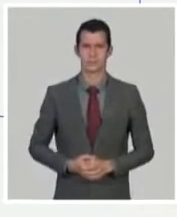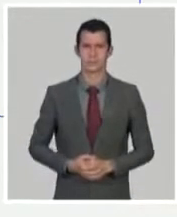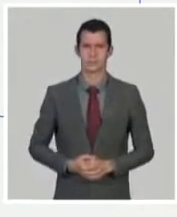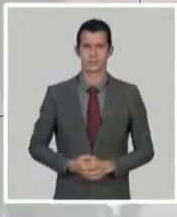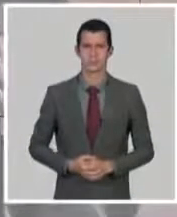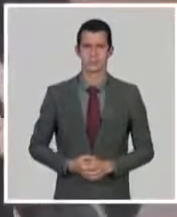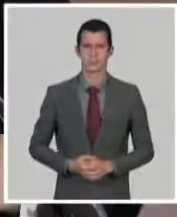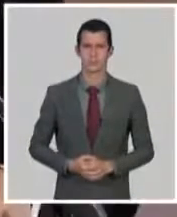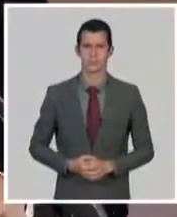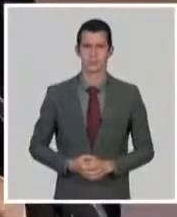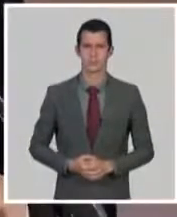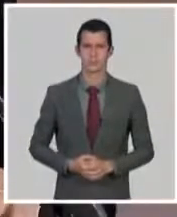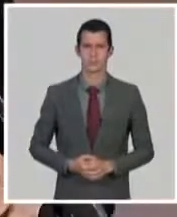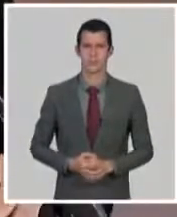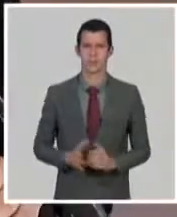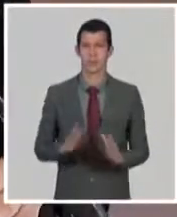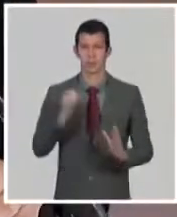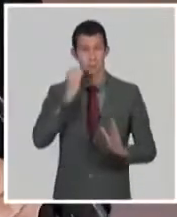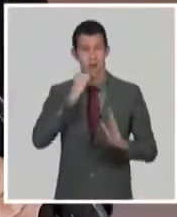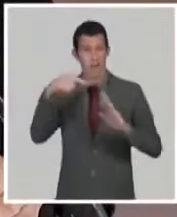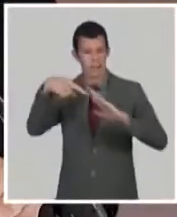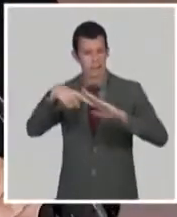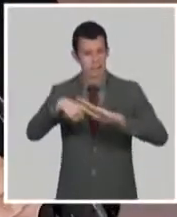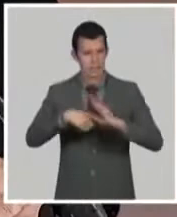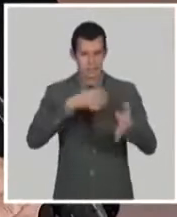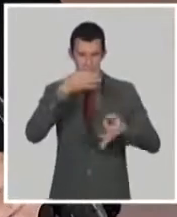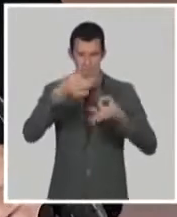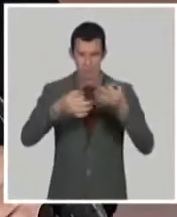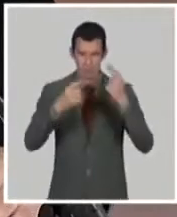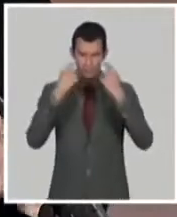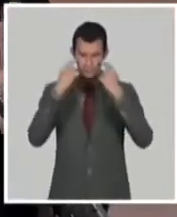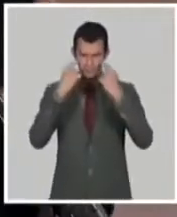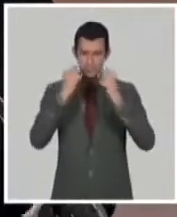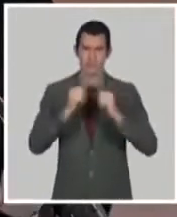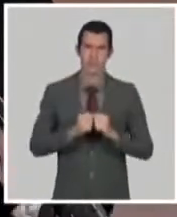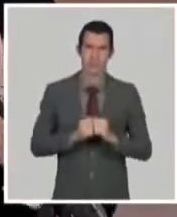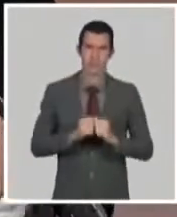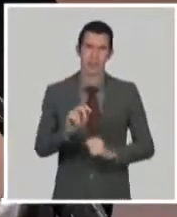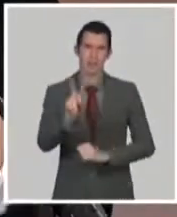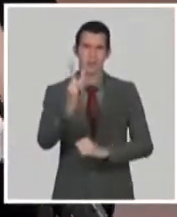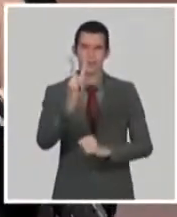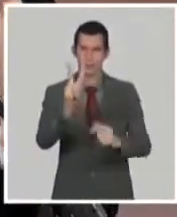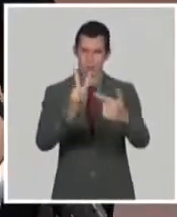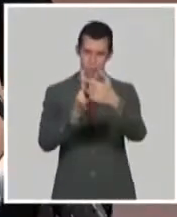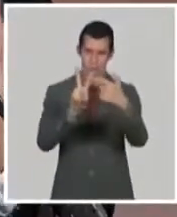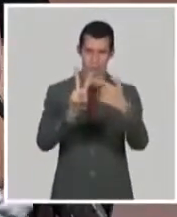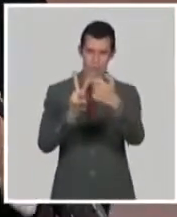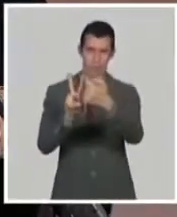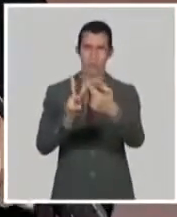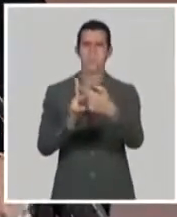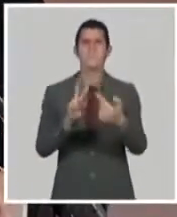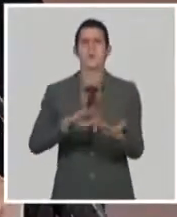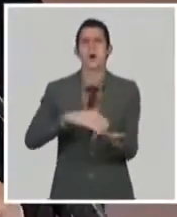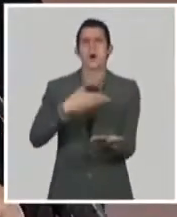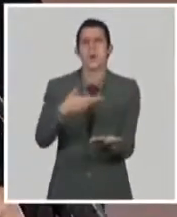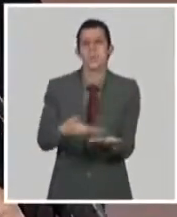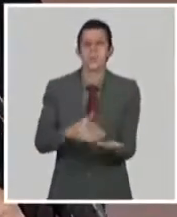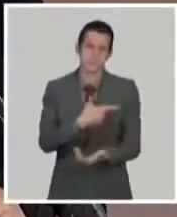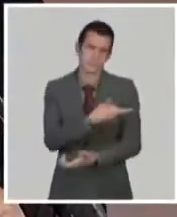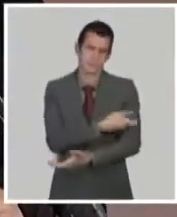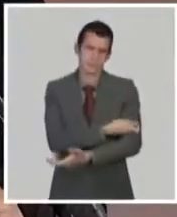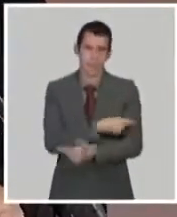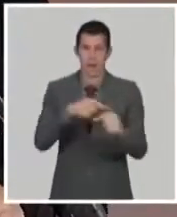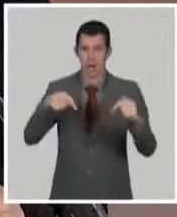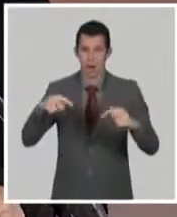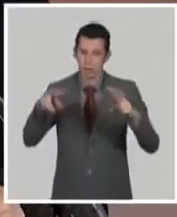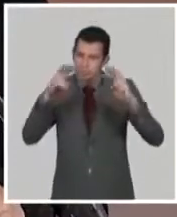entrando en materia, como se dice, les hablaré entonces de los dos candidatos vacunales que tiene el 6GB en estos momentos en estudios